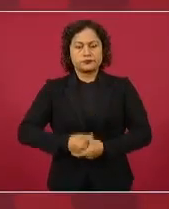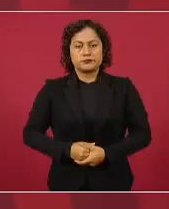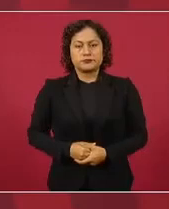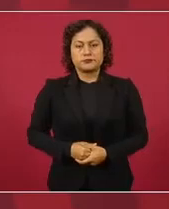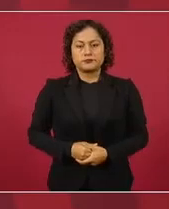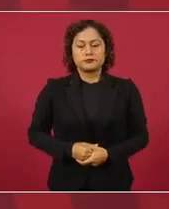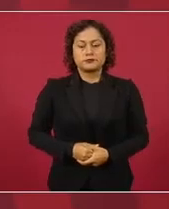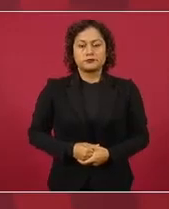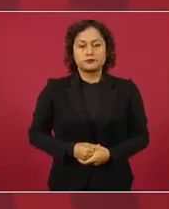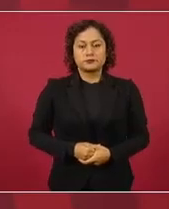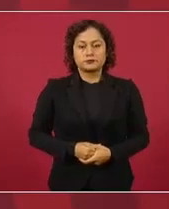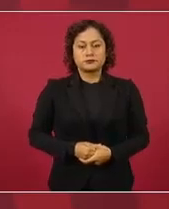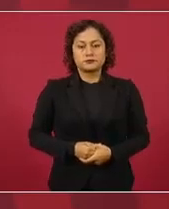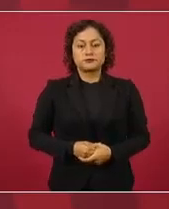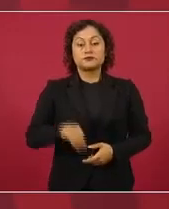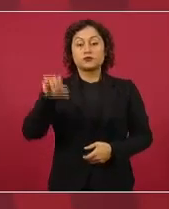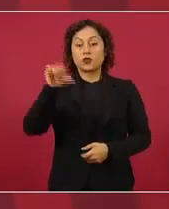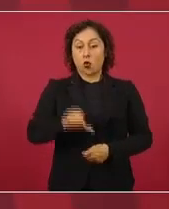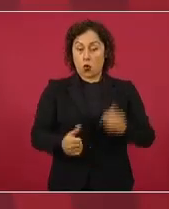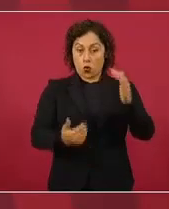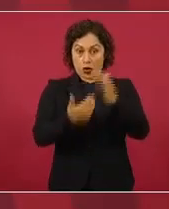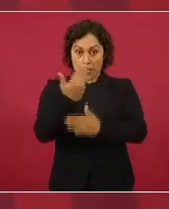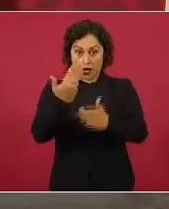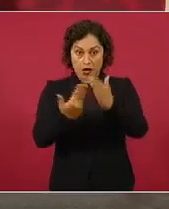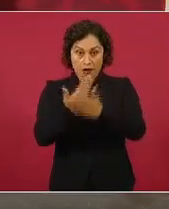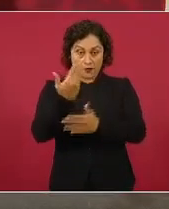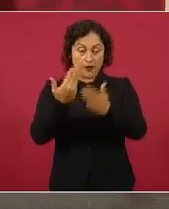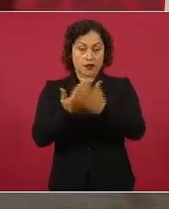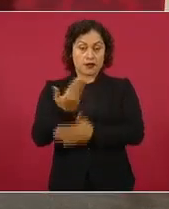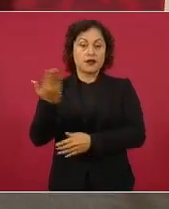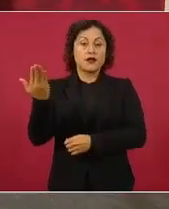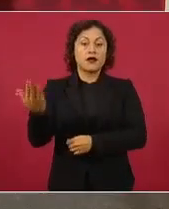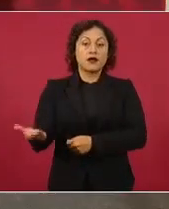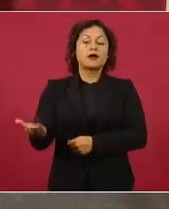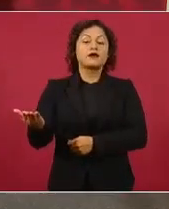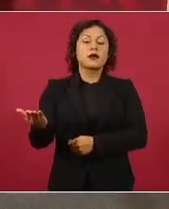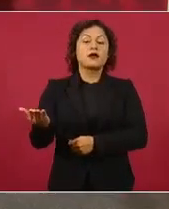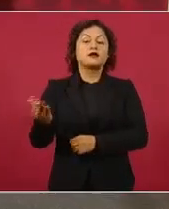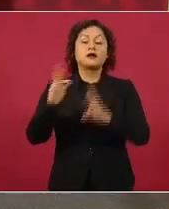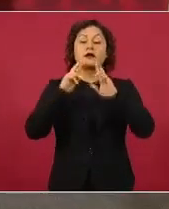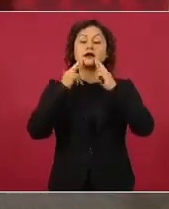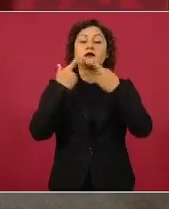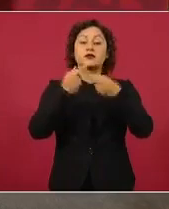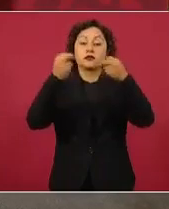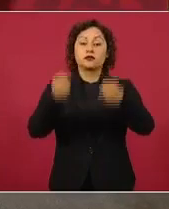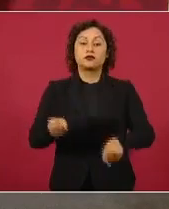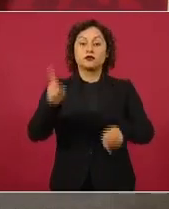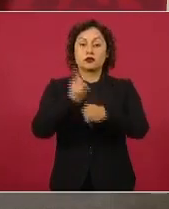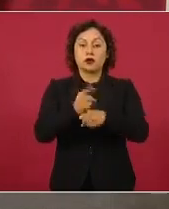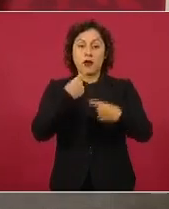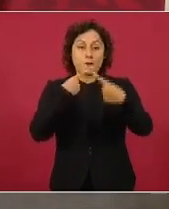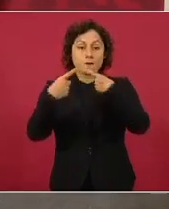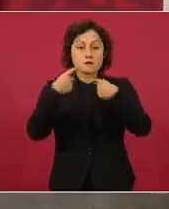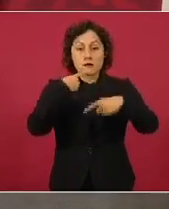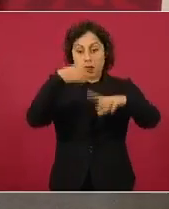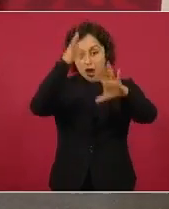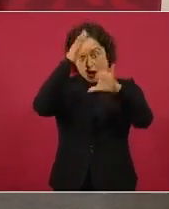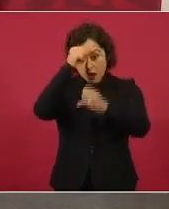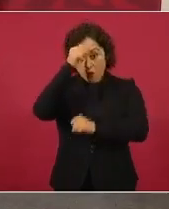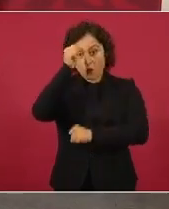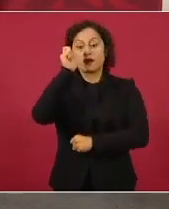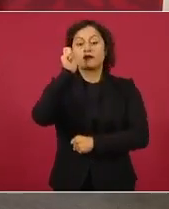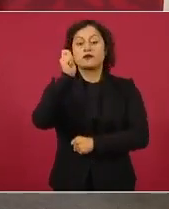Ahora en la mañana, en la reunión de seguridad, acordamos que además del informe